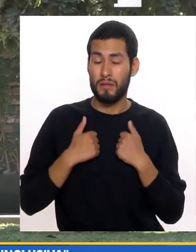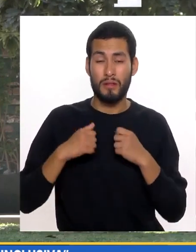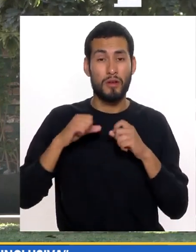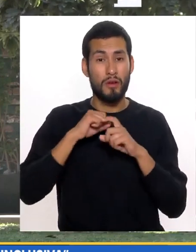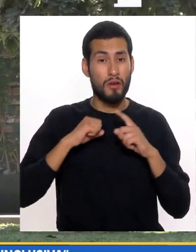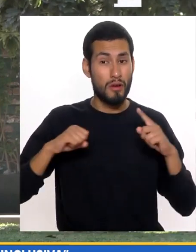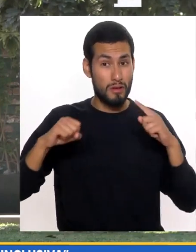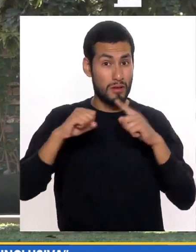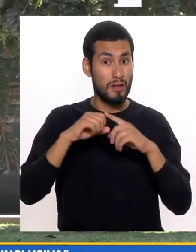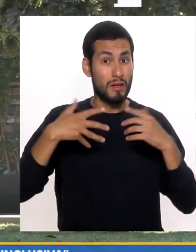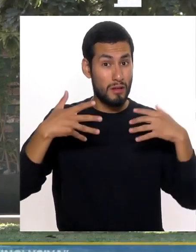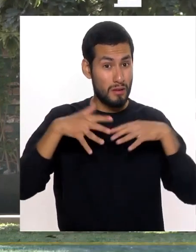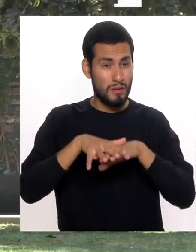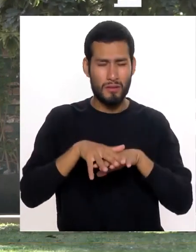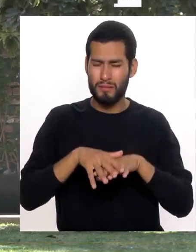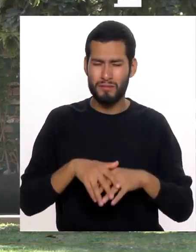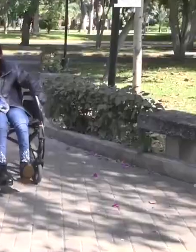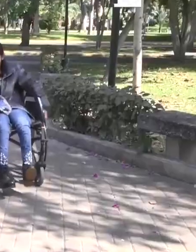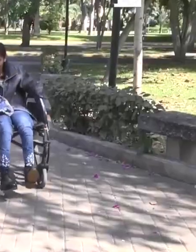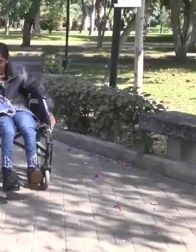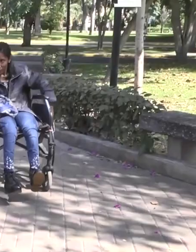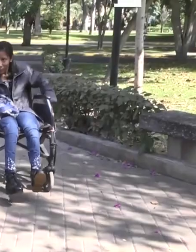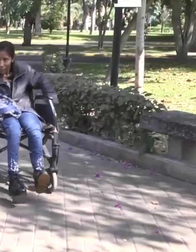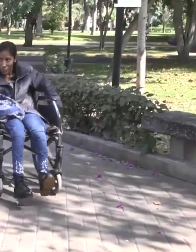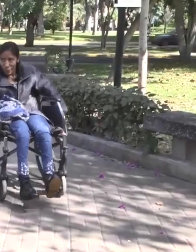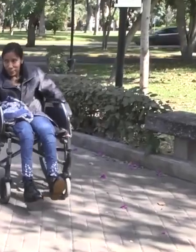no vivimos En una sociedad inclusiva